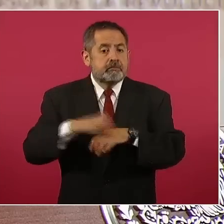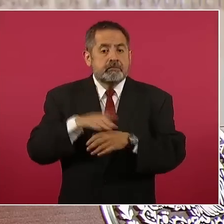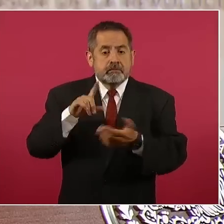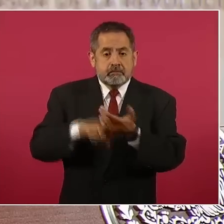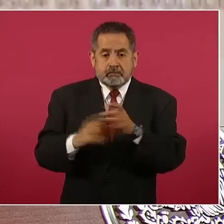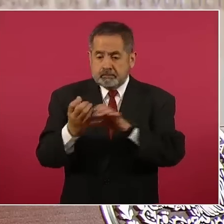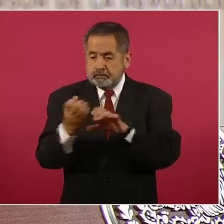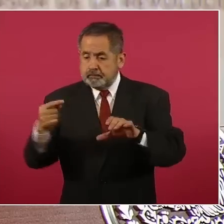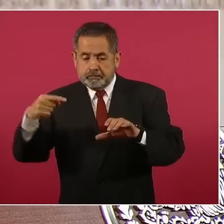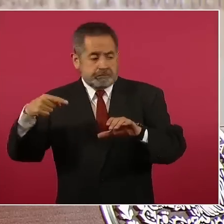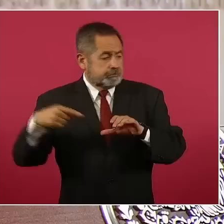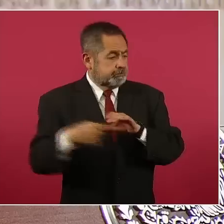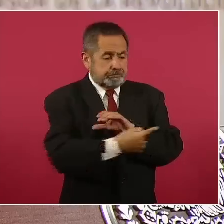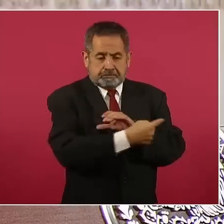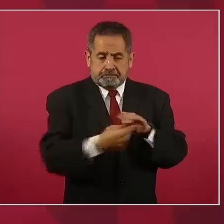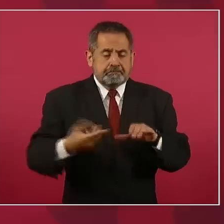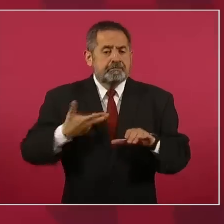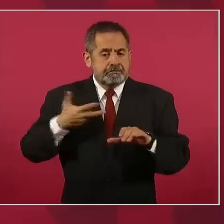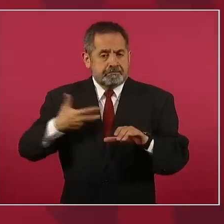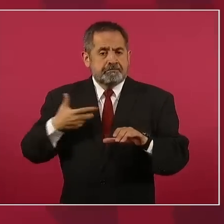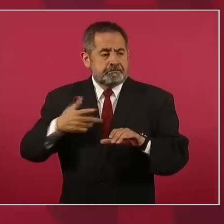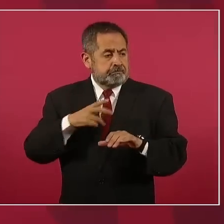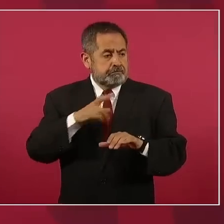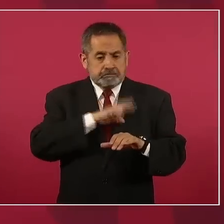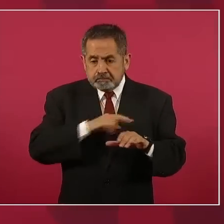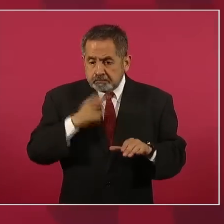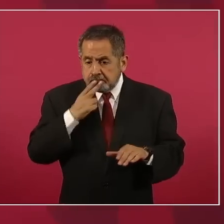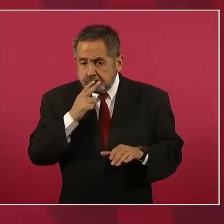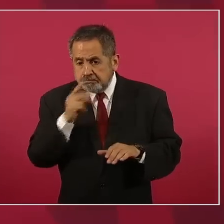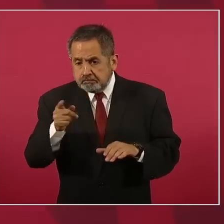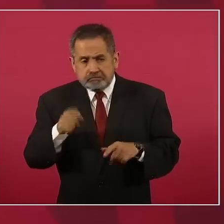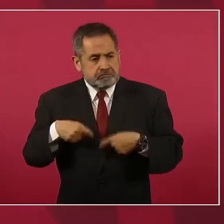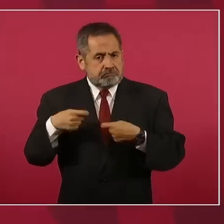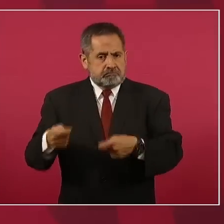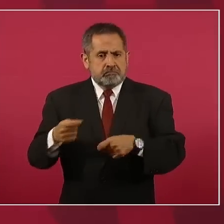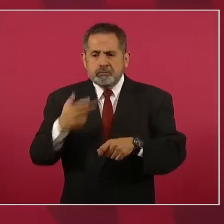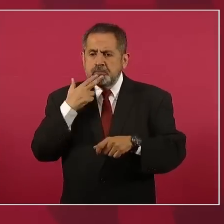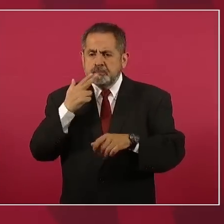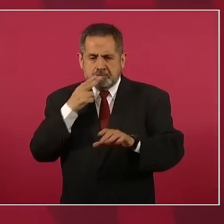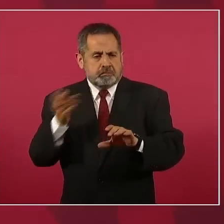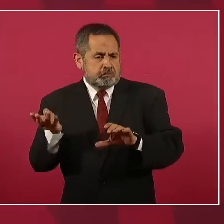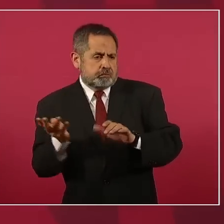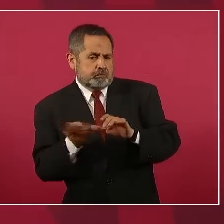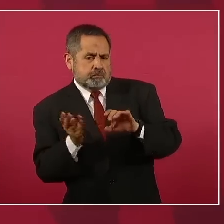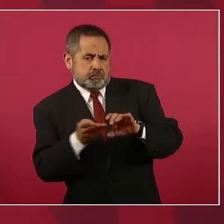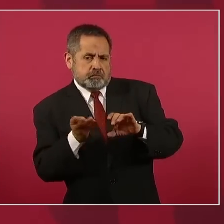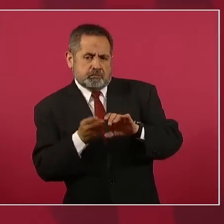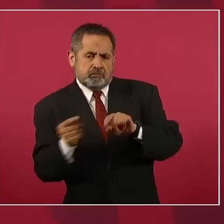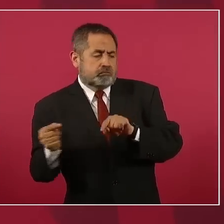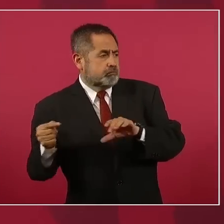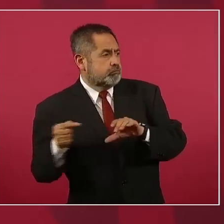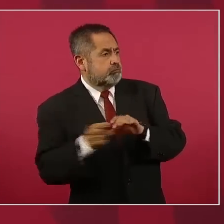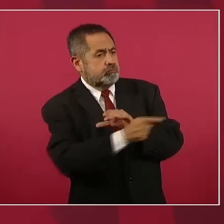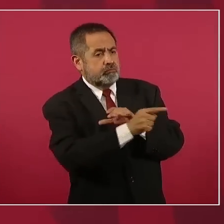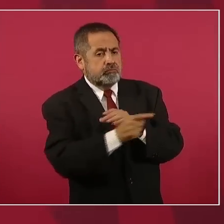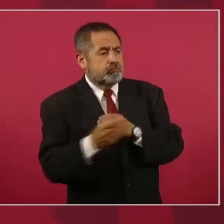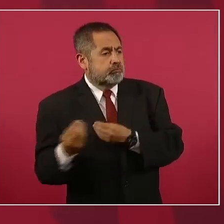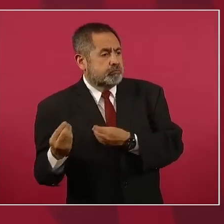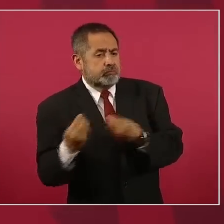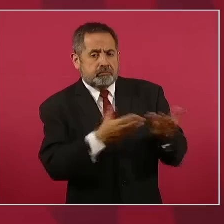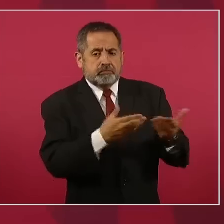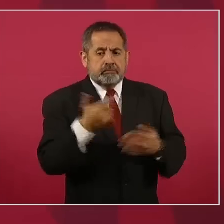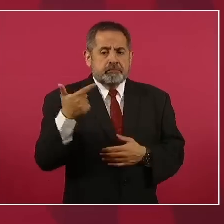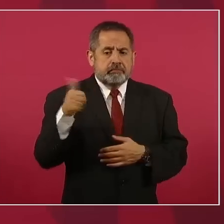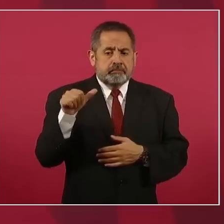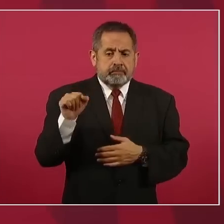rentados que no se están utilizando por completo y que a ellos